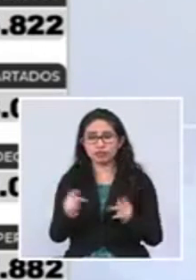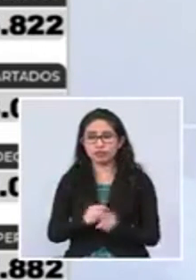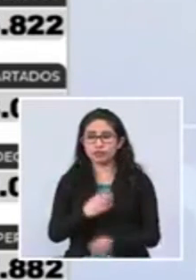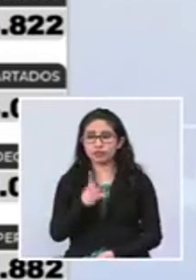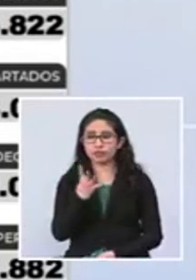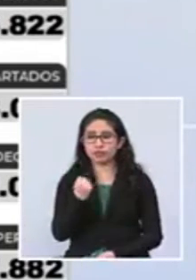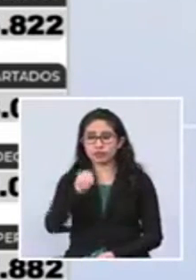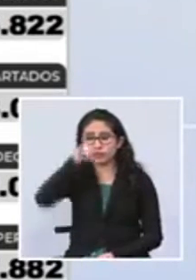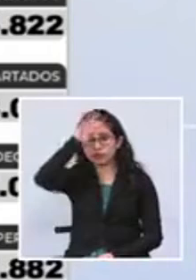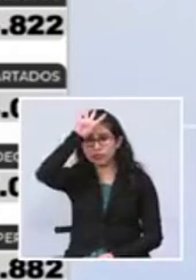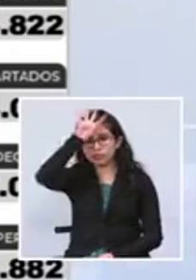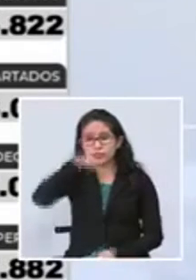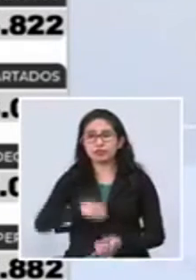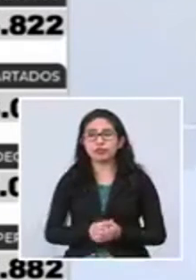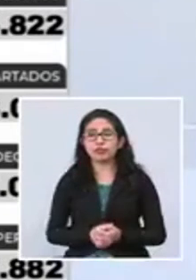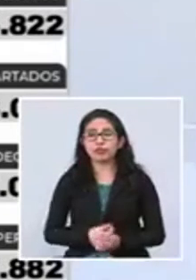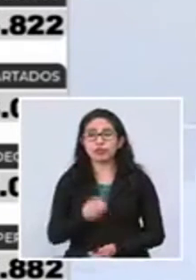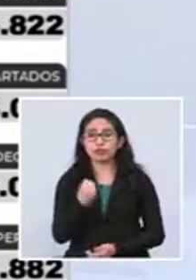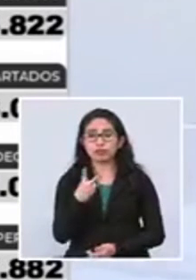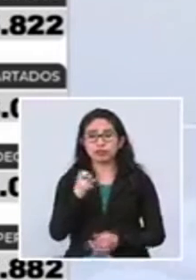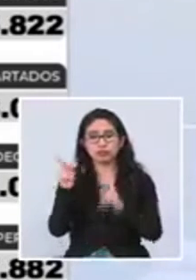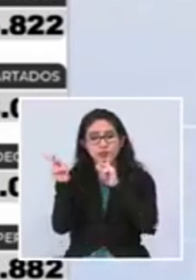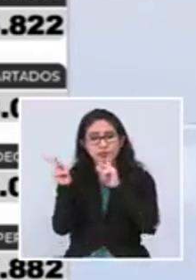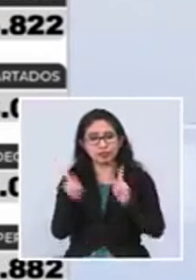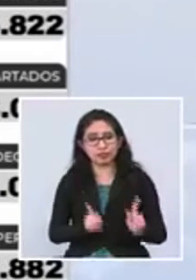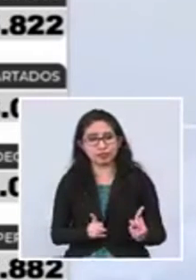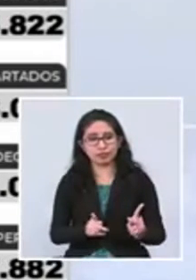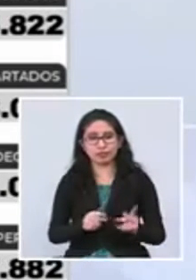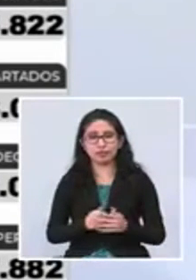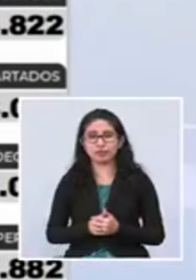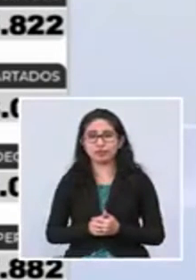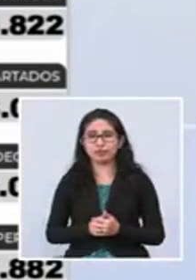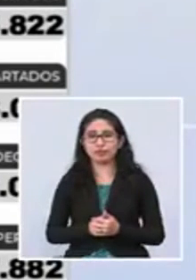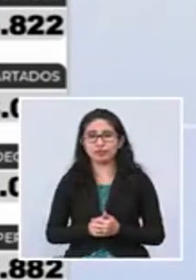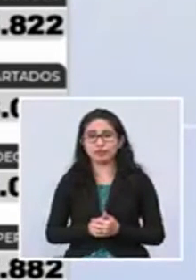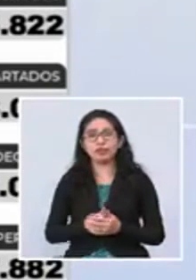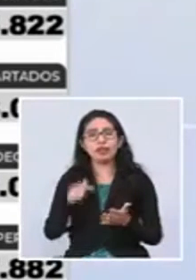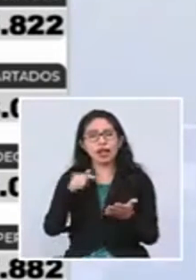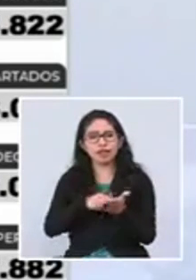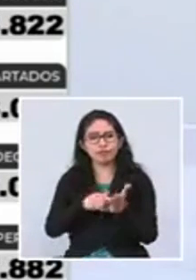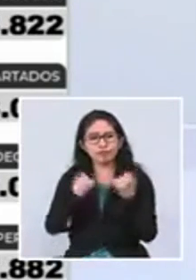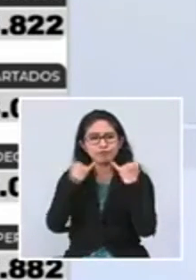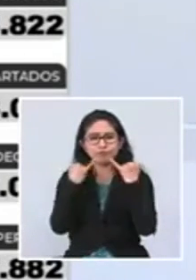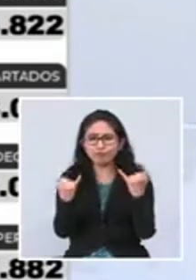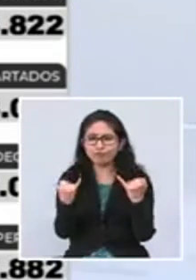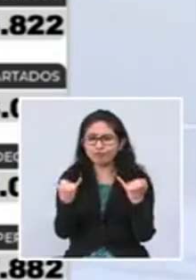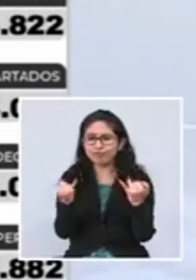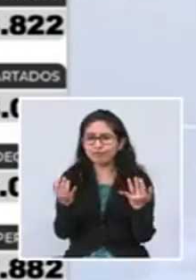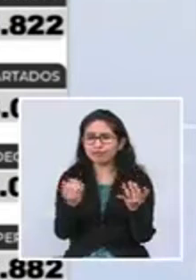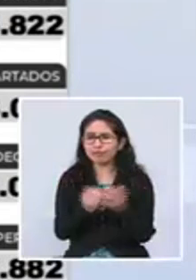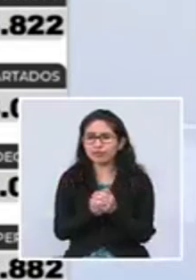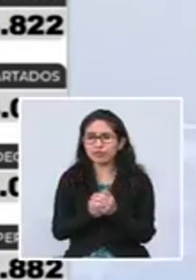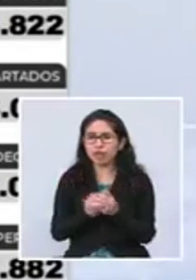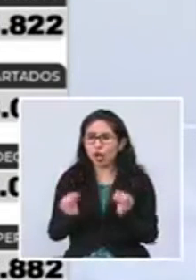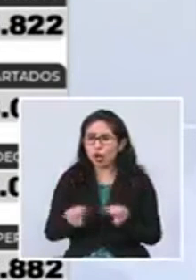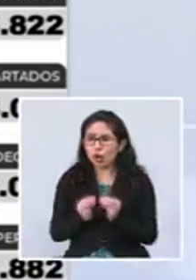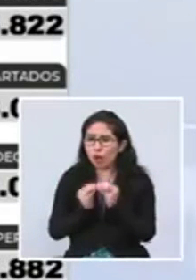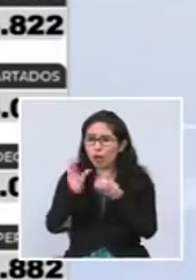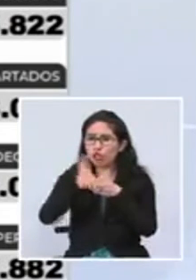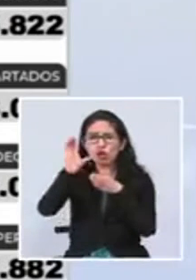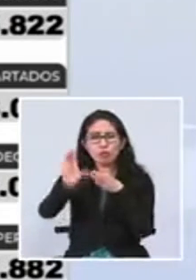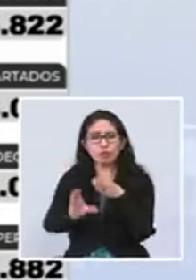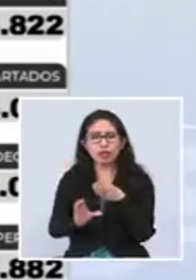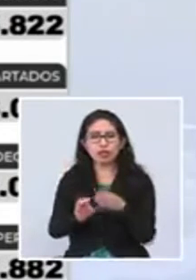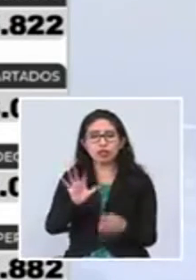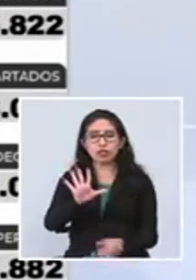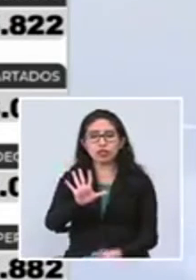14 Beni y 12 Pando. Con estos datos, el total acumulado asciende